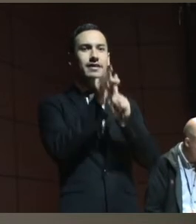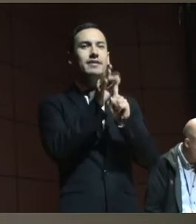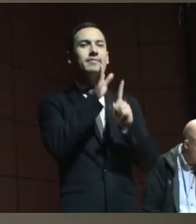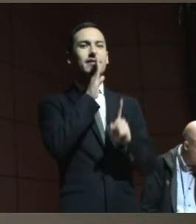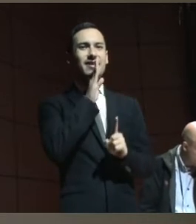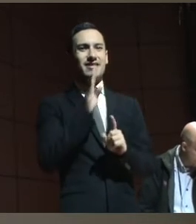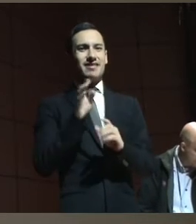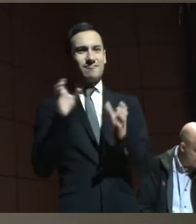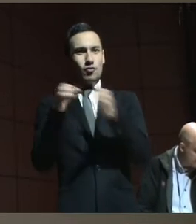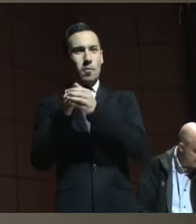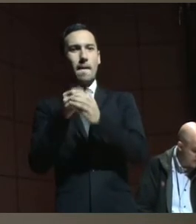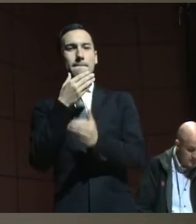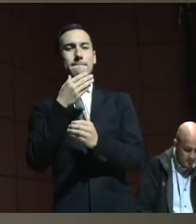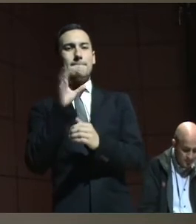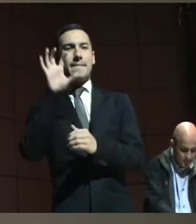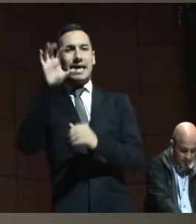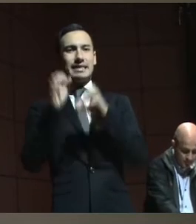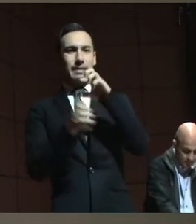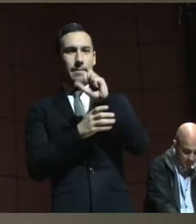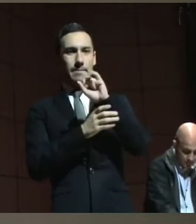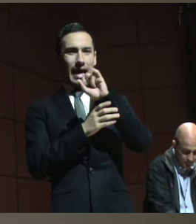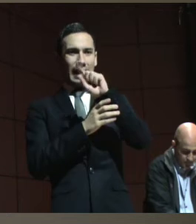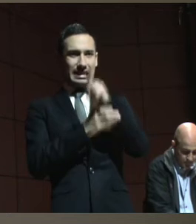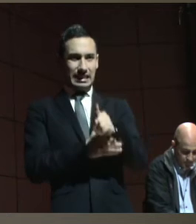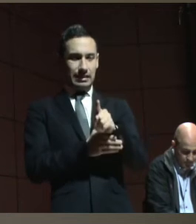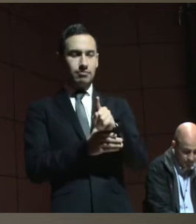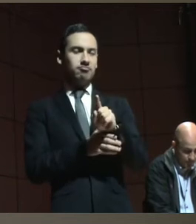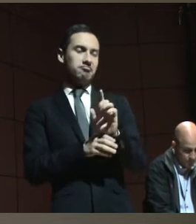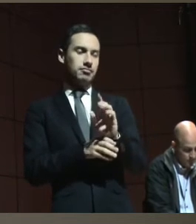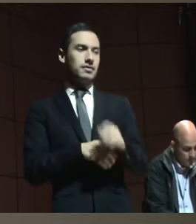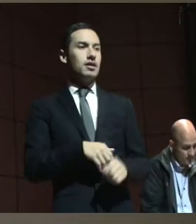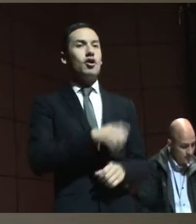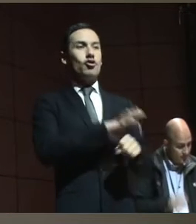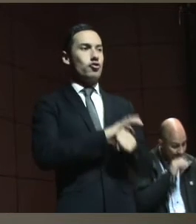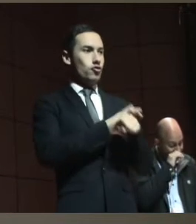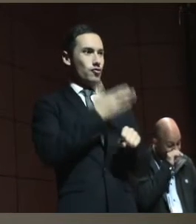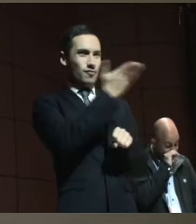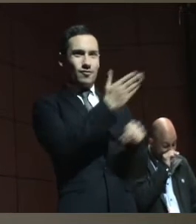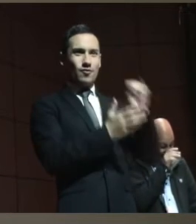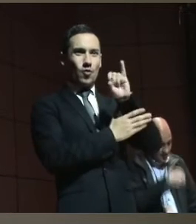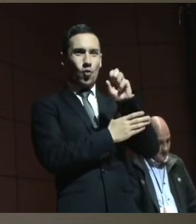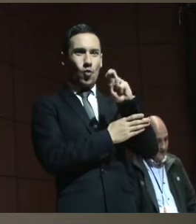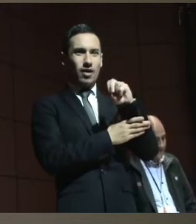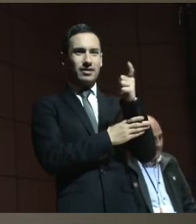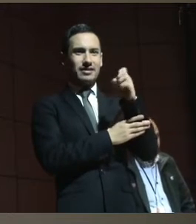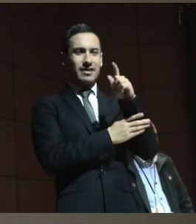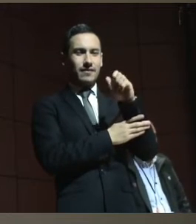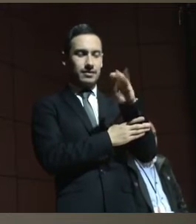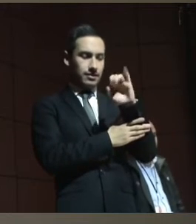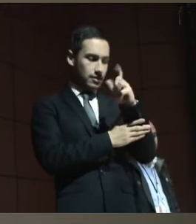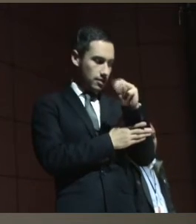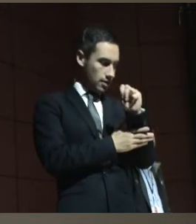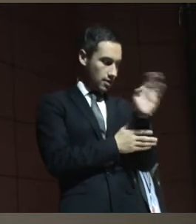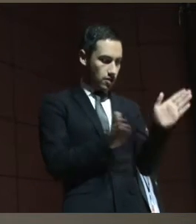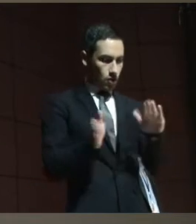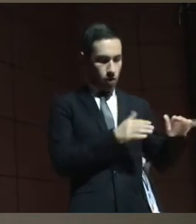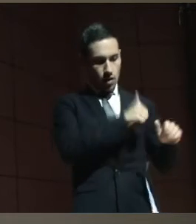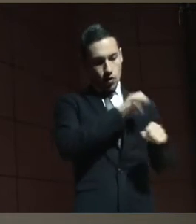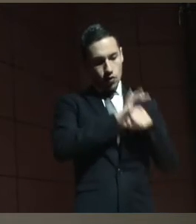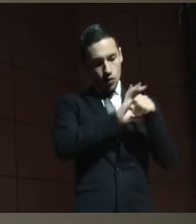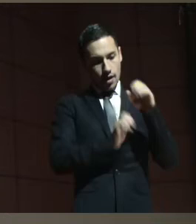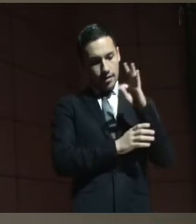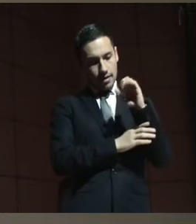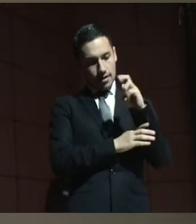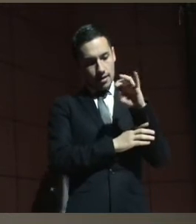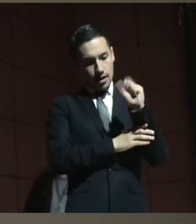País y todo su equipo, al doctor Juan Sebastián Jaime Parde en particular, a la doctora Tatiana Romero